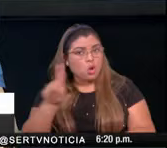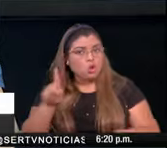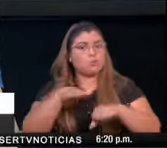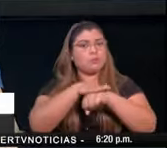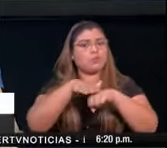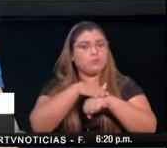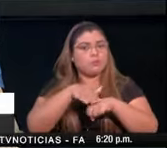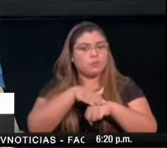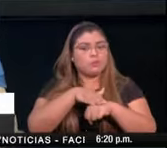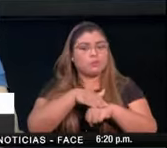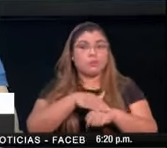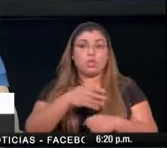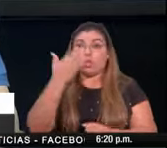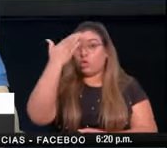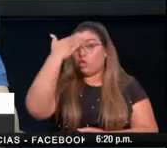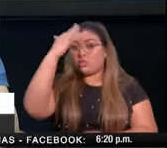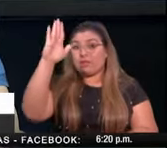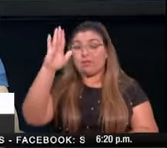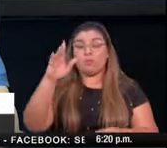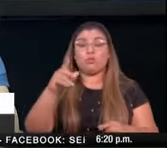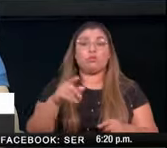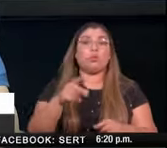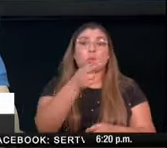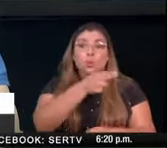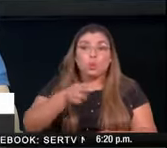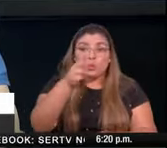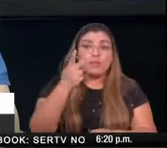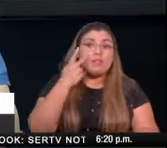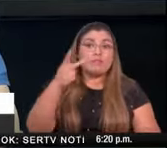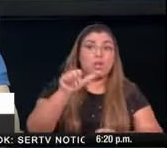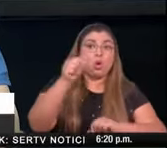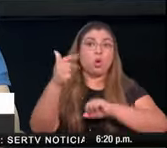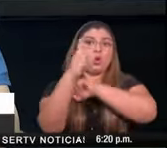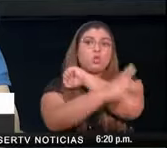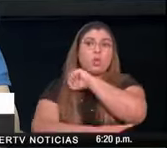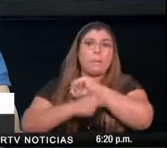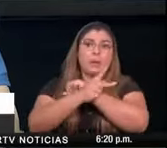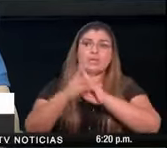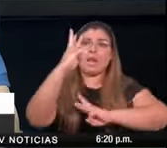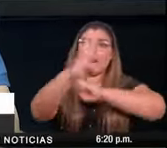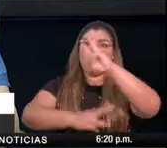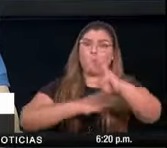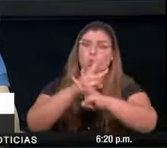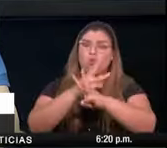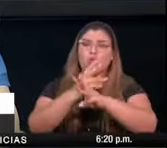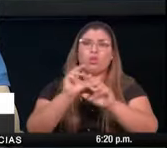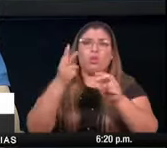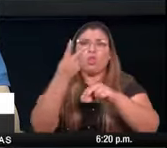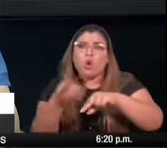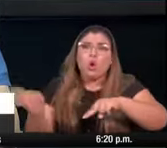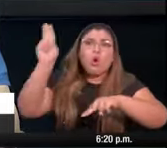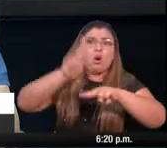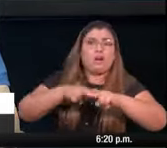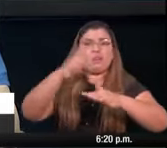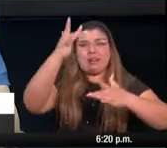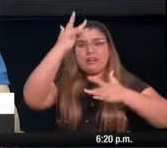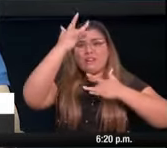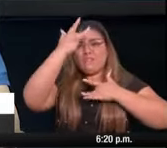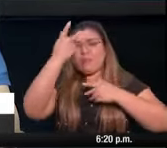repunta es una realidad no solamente a nivel internacional es una realidad a nivel de nuestro país